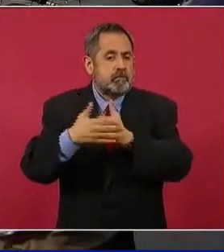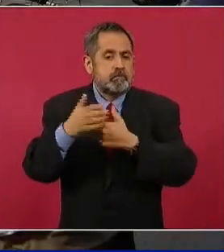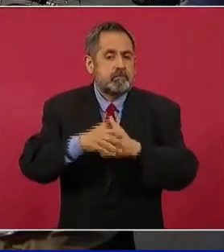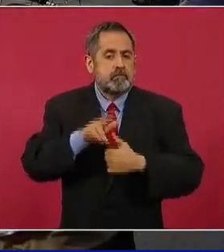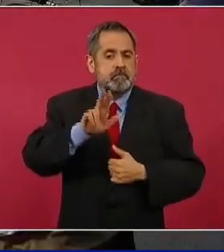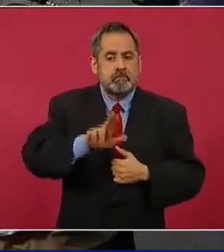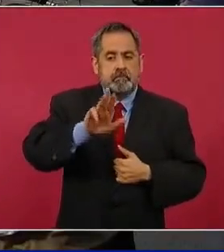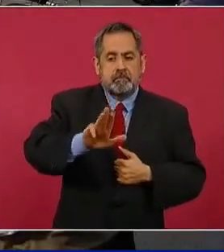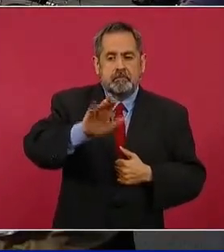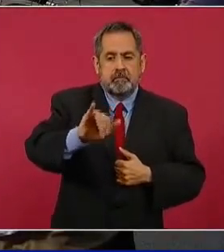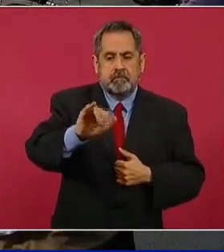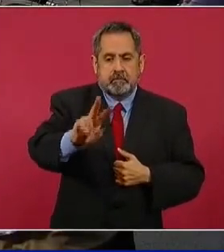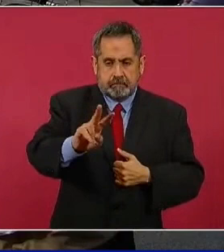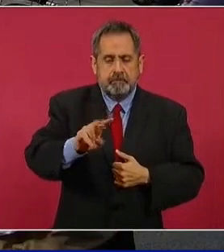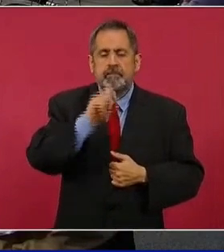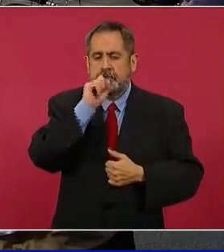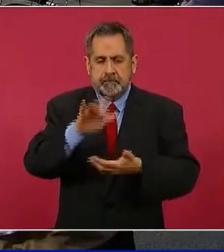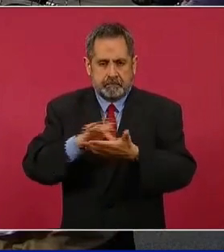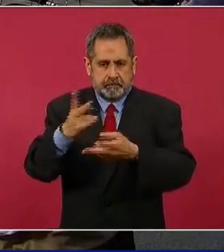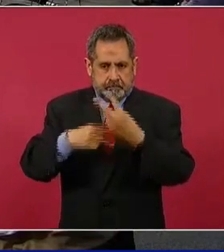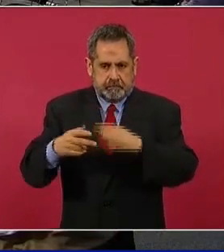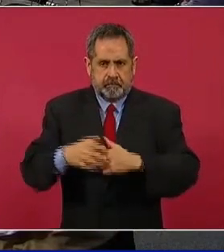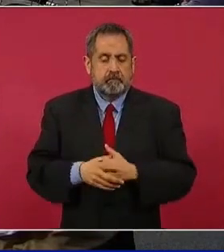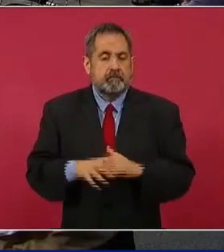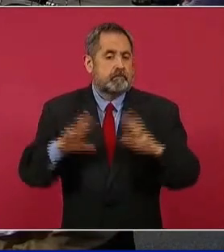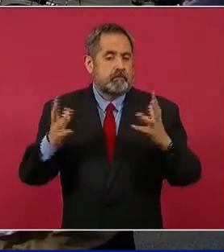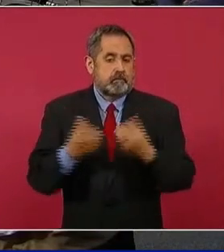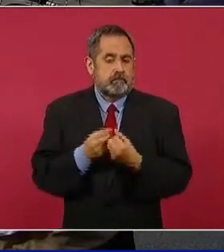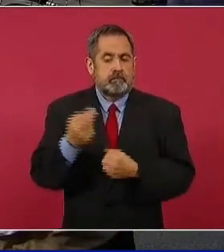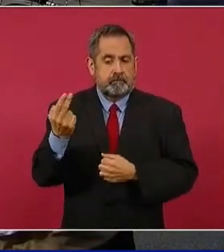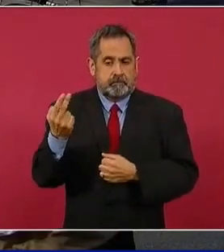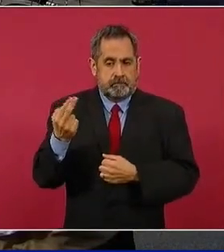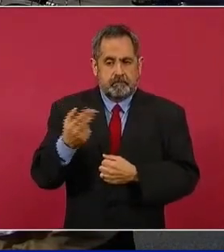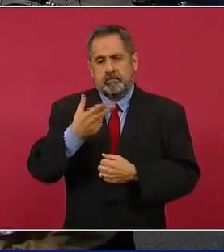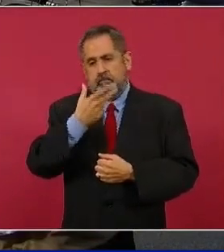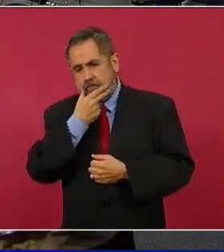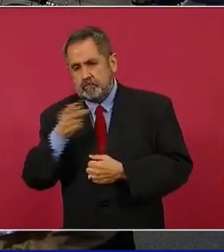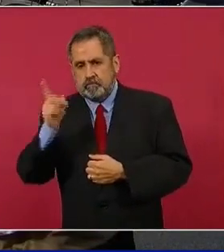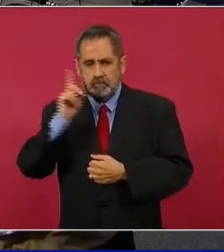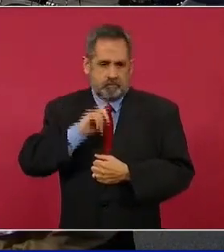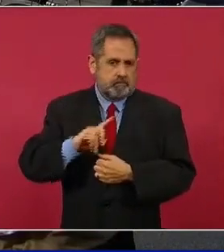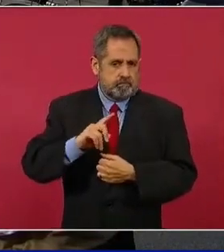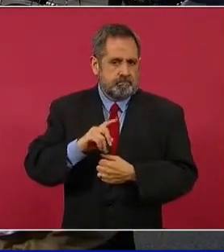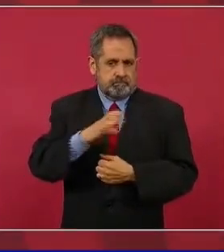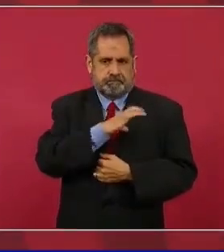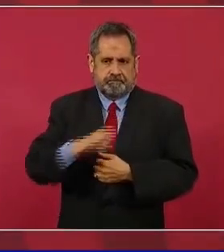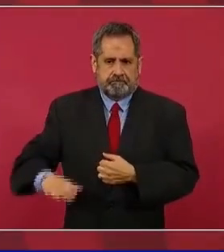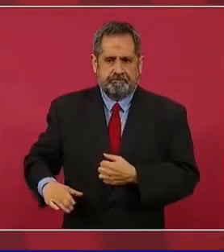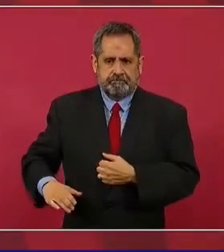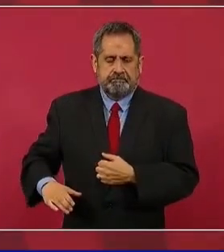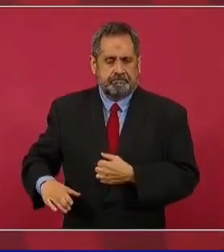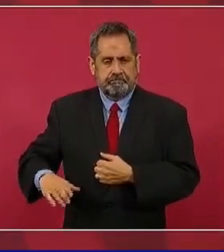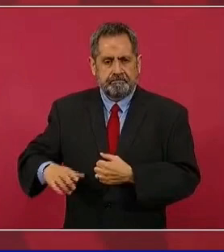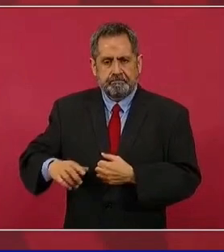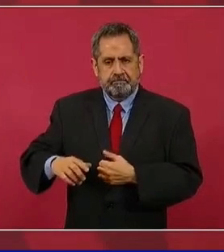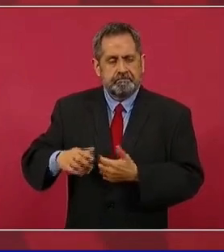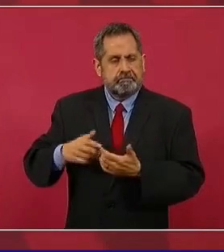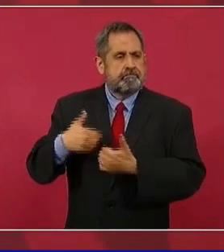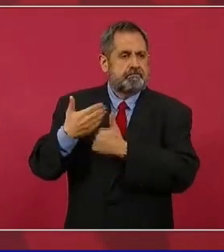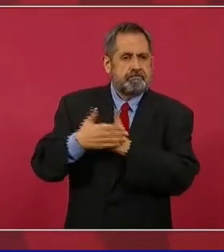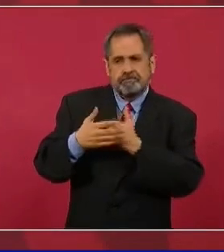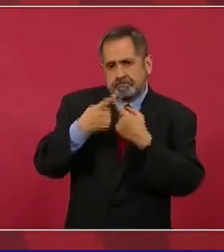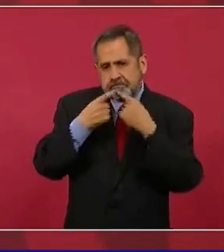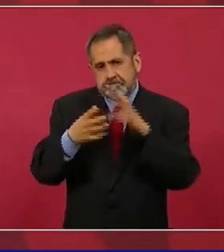toda la semana. Son 25 mujeres y hombres en esta